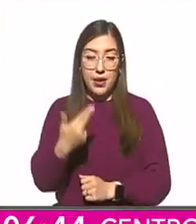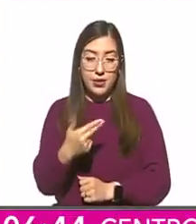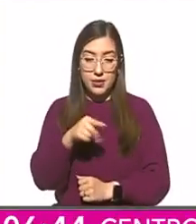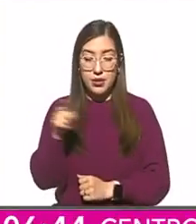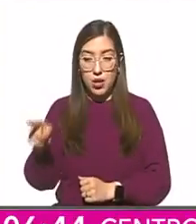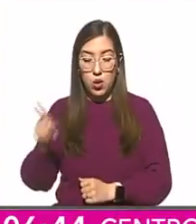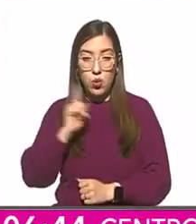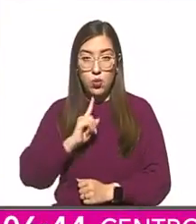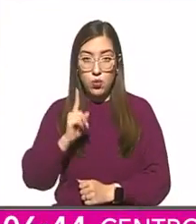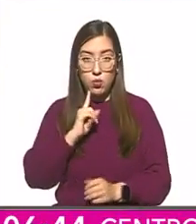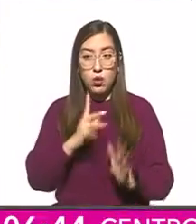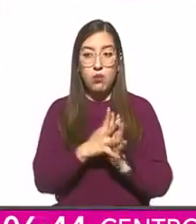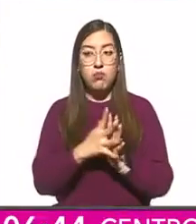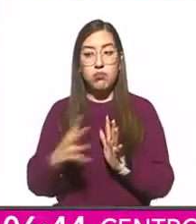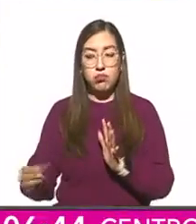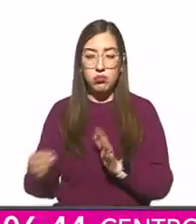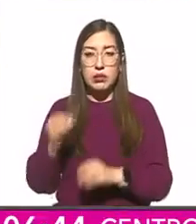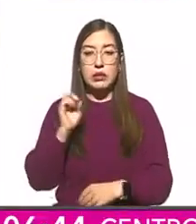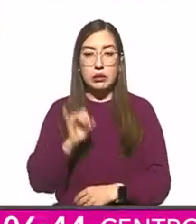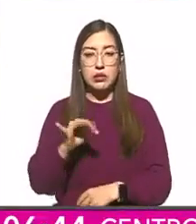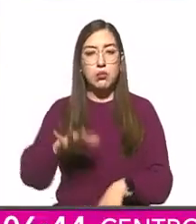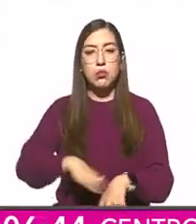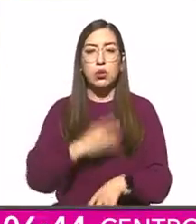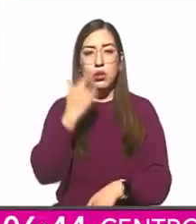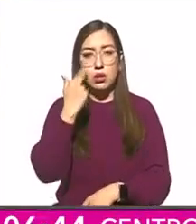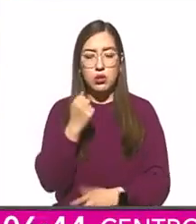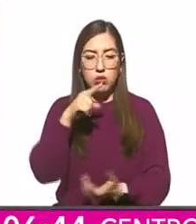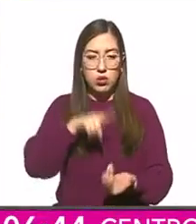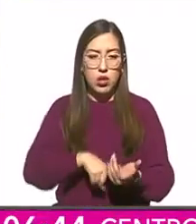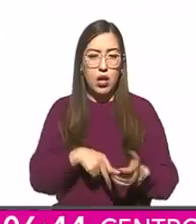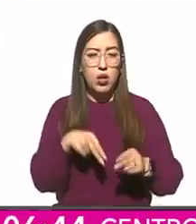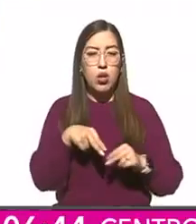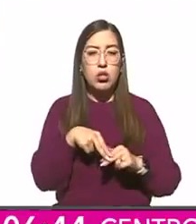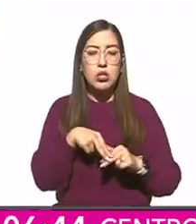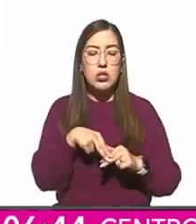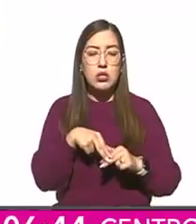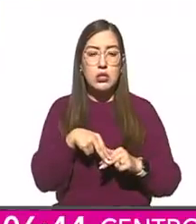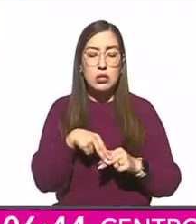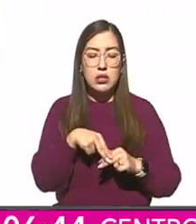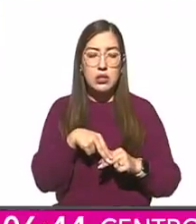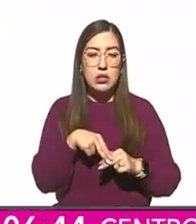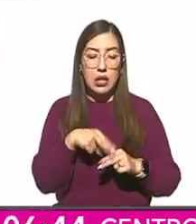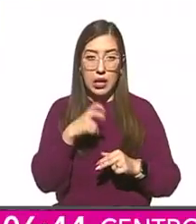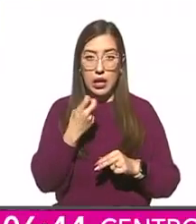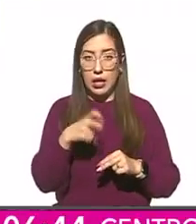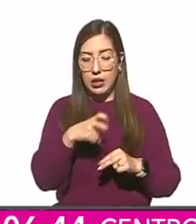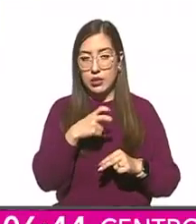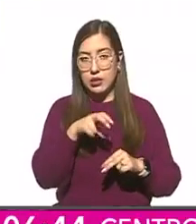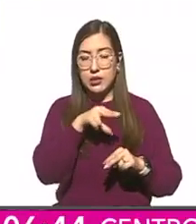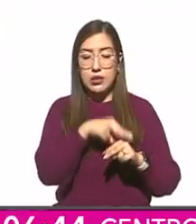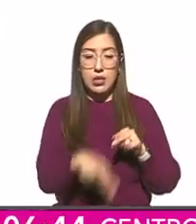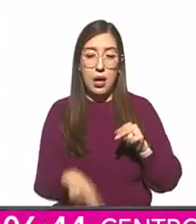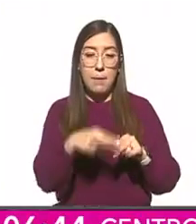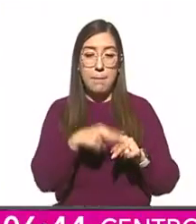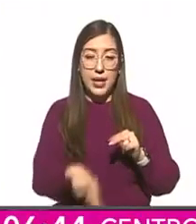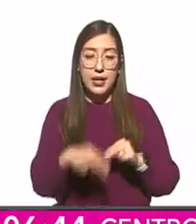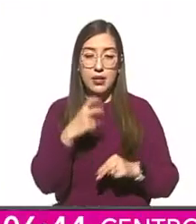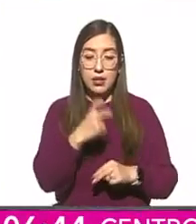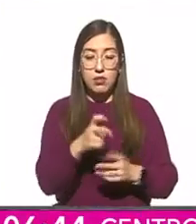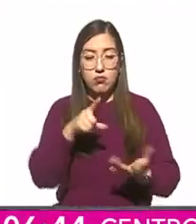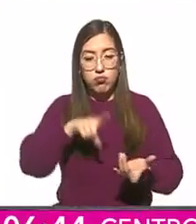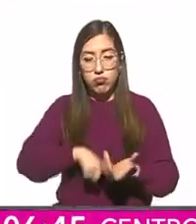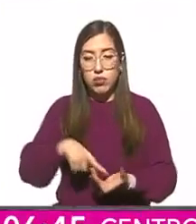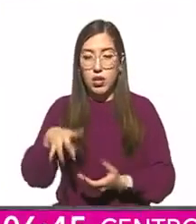mujer con VIH, debido a que el semen depositado en la vagina permanece más tiempo en contacto con ella que la